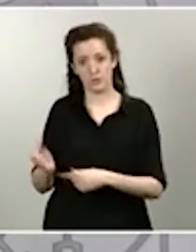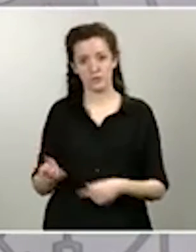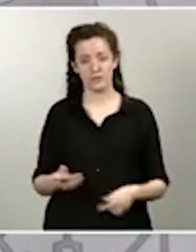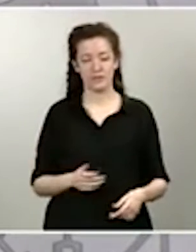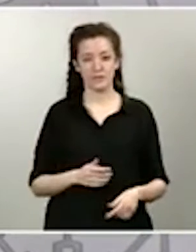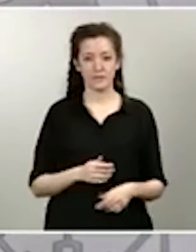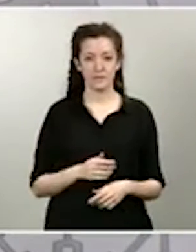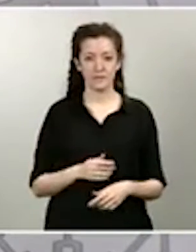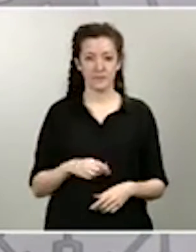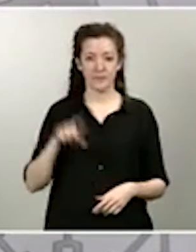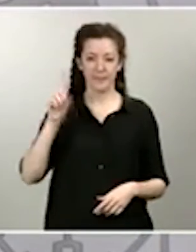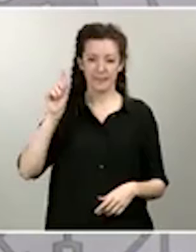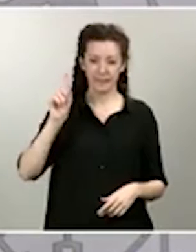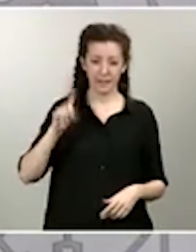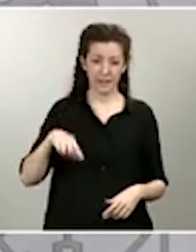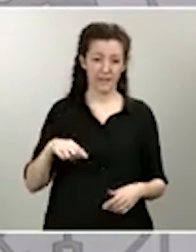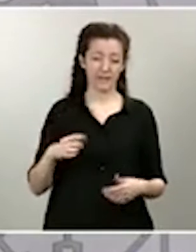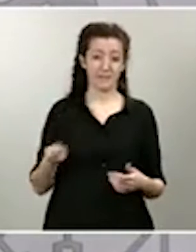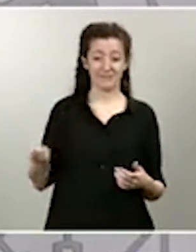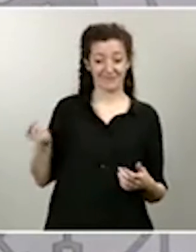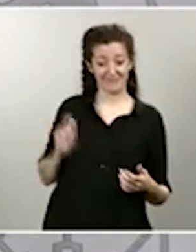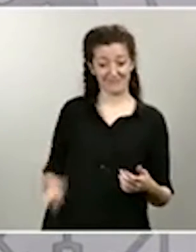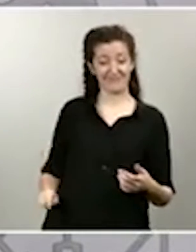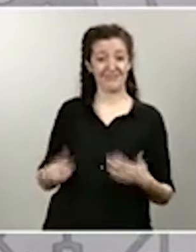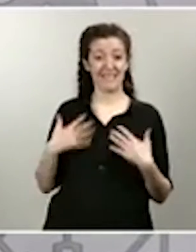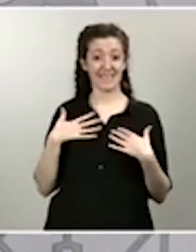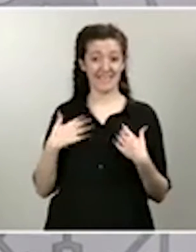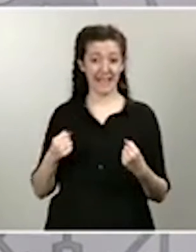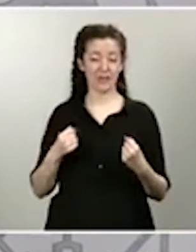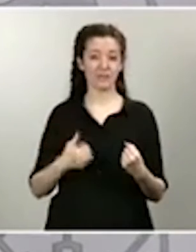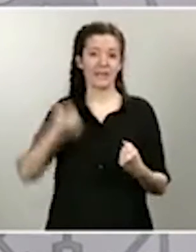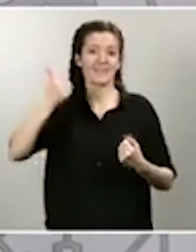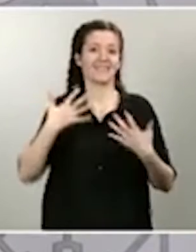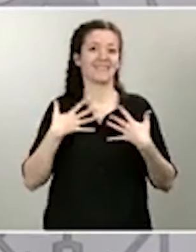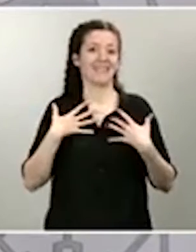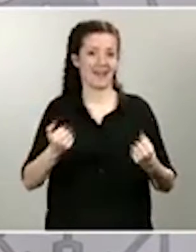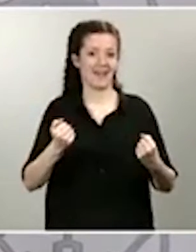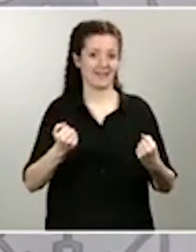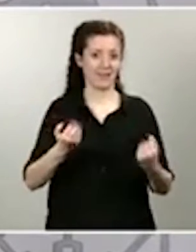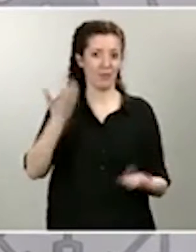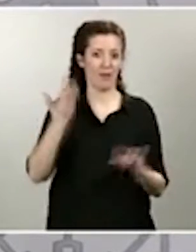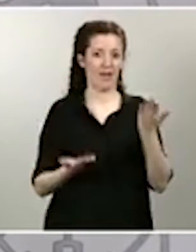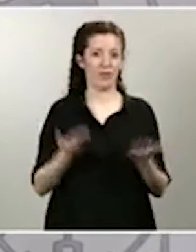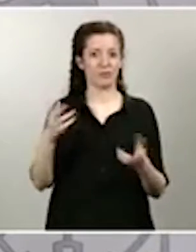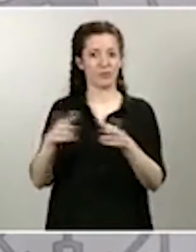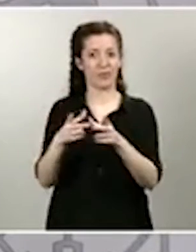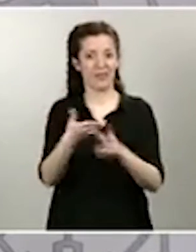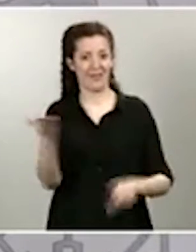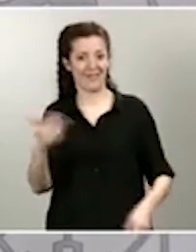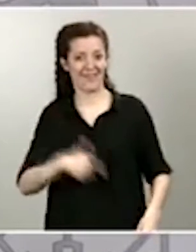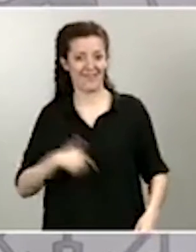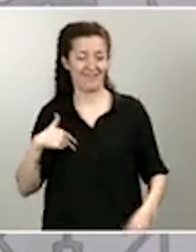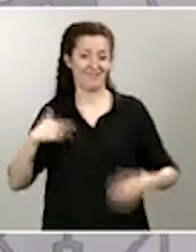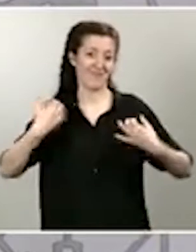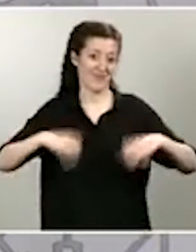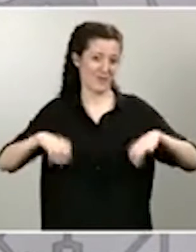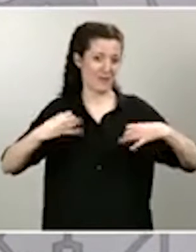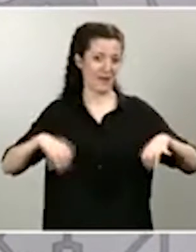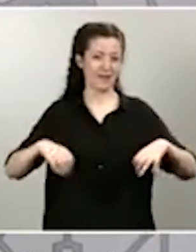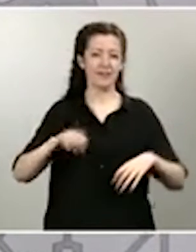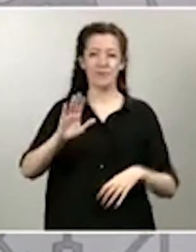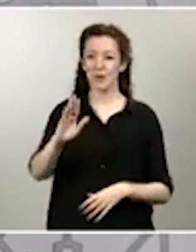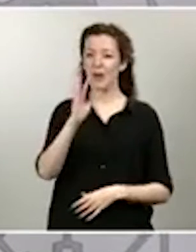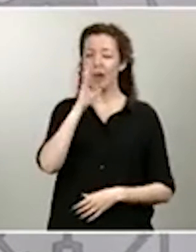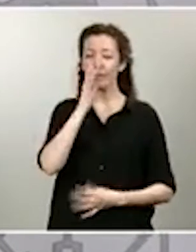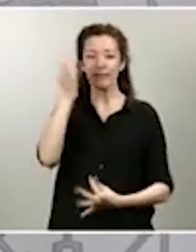obviamente son personas más sanas que la población general y eso es normal. Pero no les puedo ahora mismo dar las cifras exactas de los casos